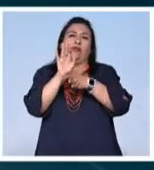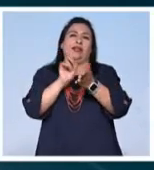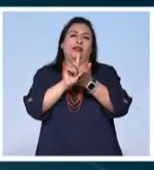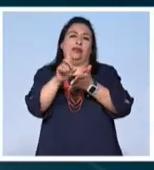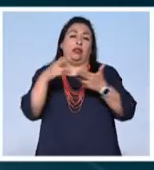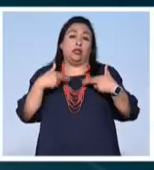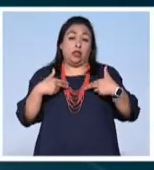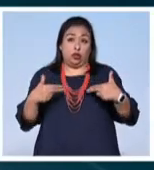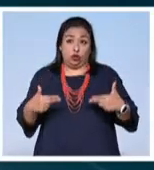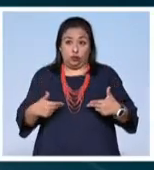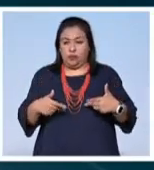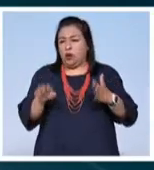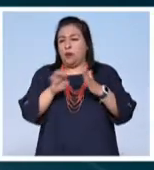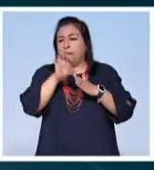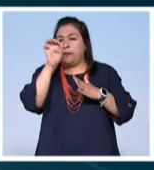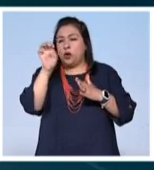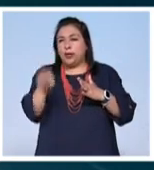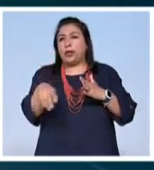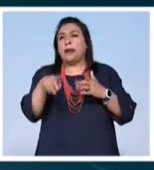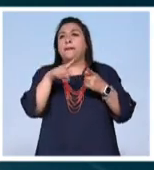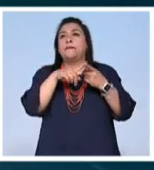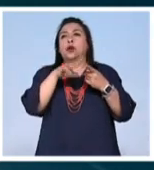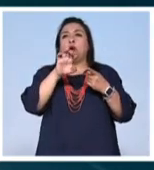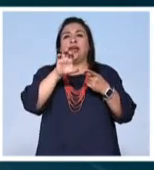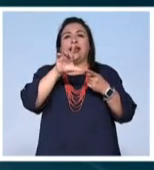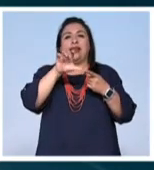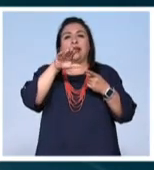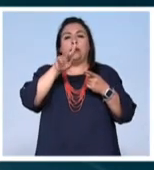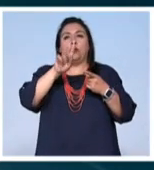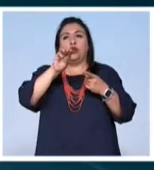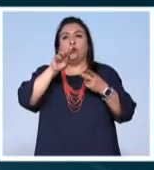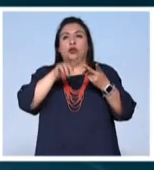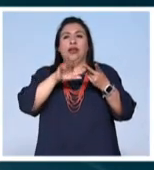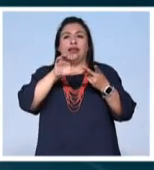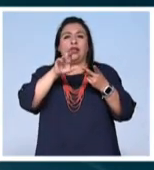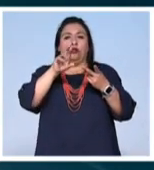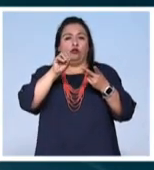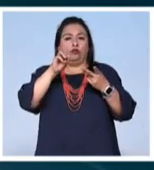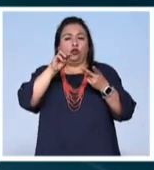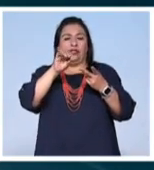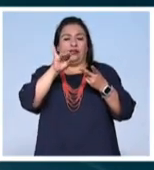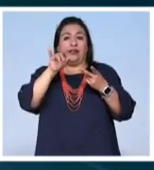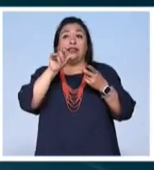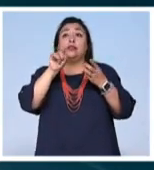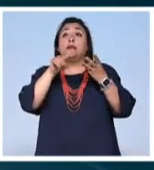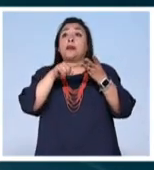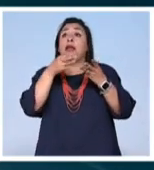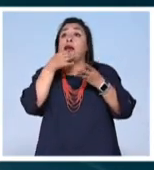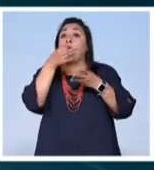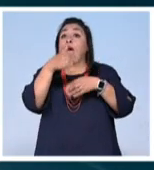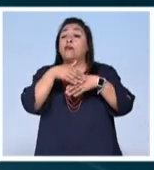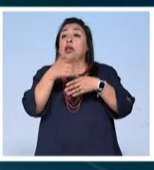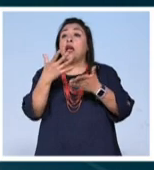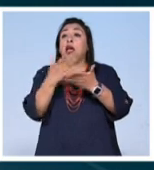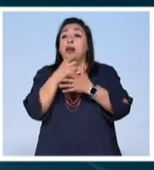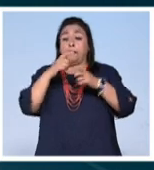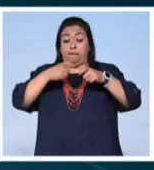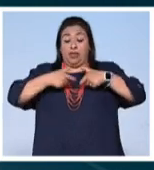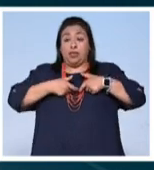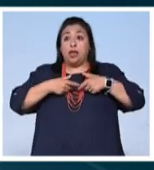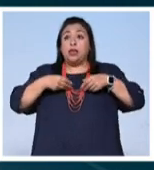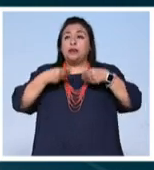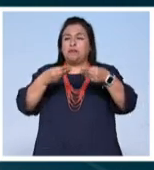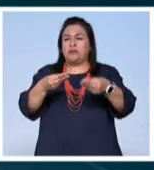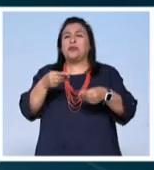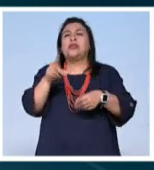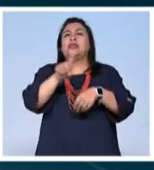derechos humanos, entre los que se encuentran hombres como Elena Poniatowska y Carlos Monsiváis. Además del anuncio del ganador de la medalla, que será